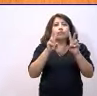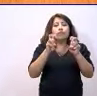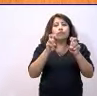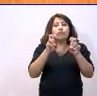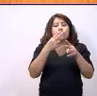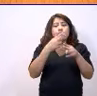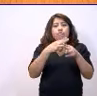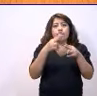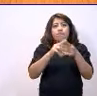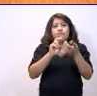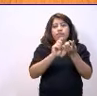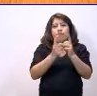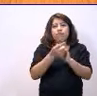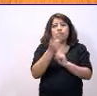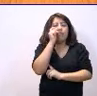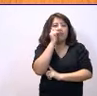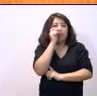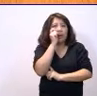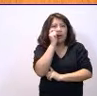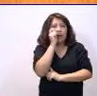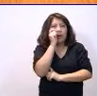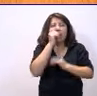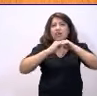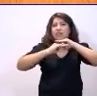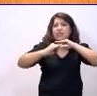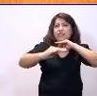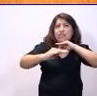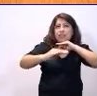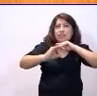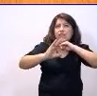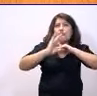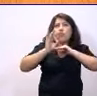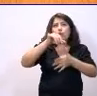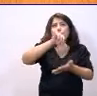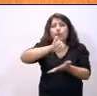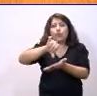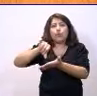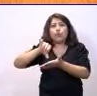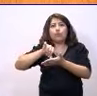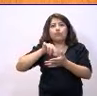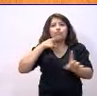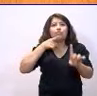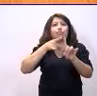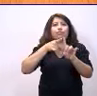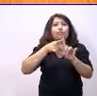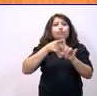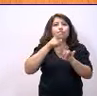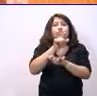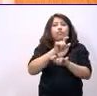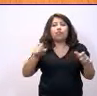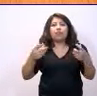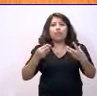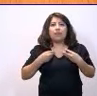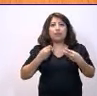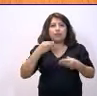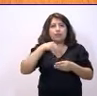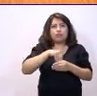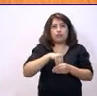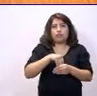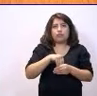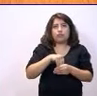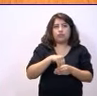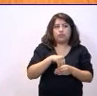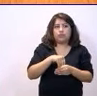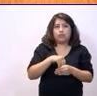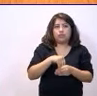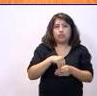en la política de turismo, que sea sostenible, con que las ciudades también sean para las personas que en las habitan, con que no sirva para especular sobre